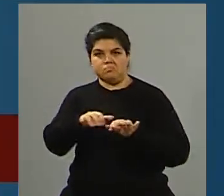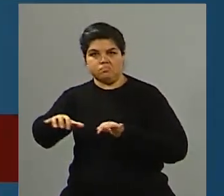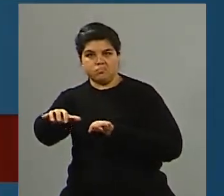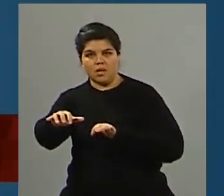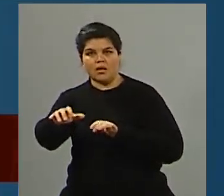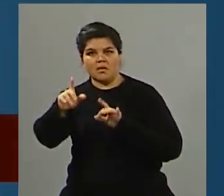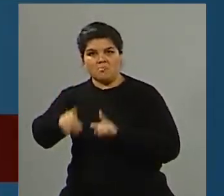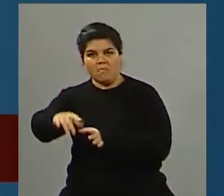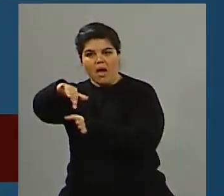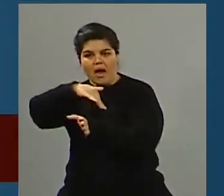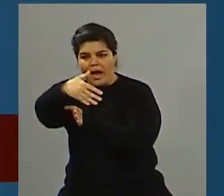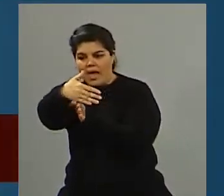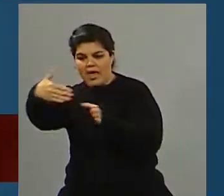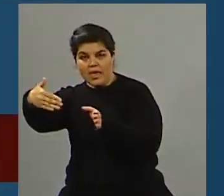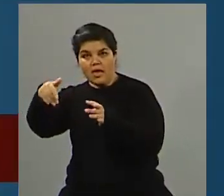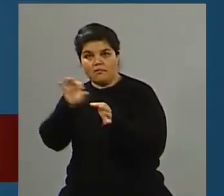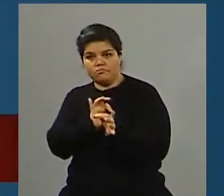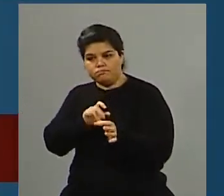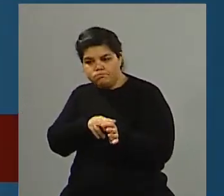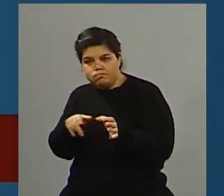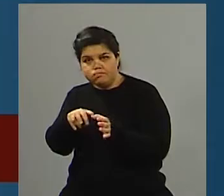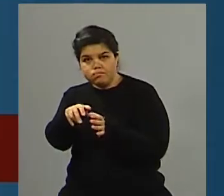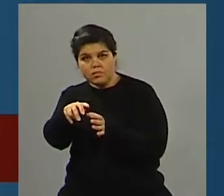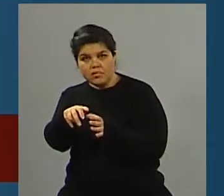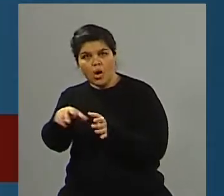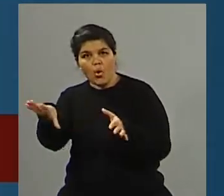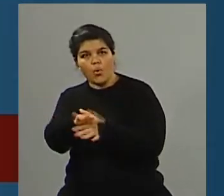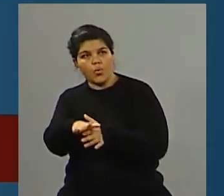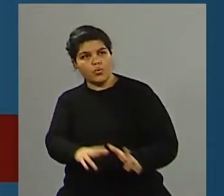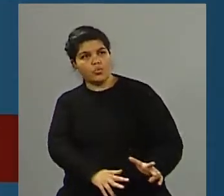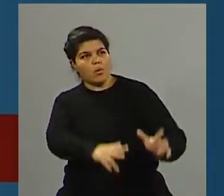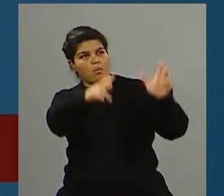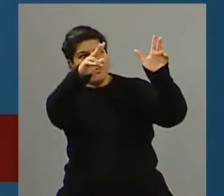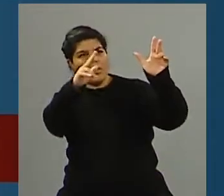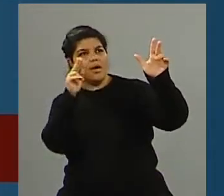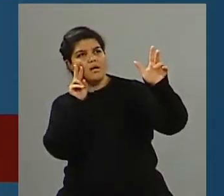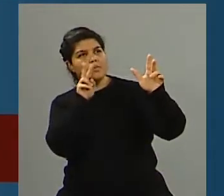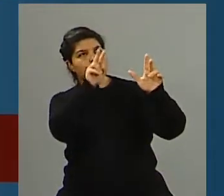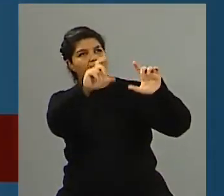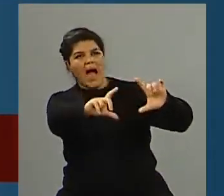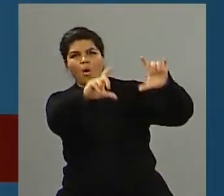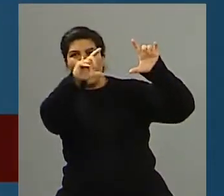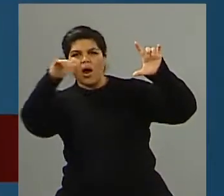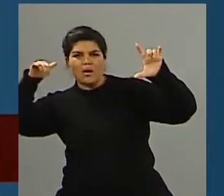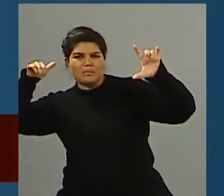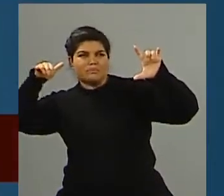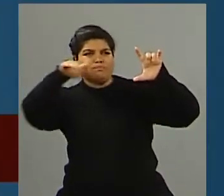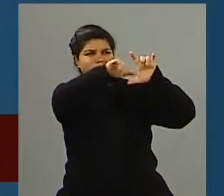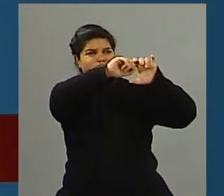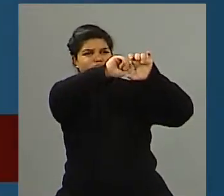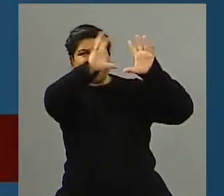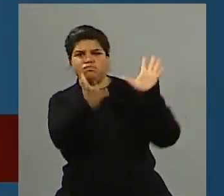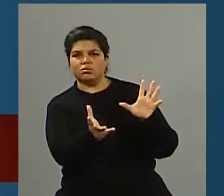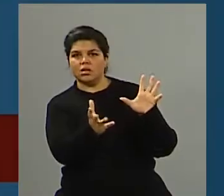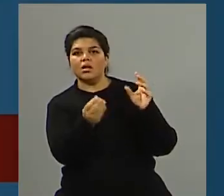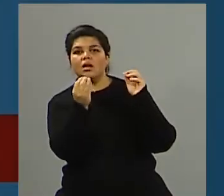hasta la sexta, hasta la Church Avenue, donde se podía ver el agujero, ¿no? El agujero porque no solo cayeron las torres gemelas, cayeron